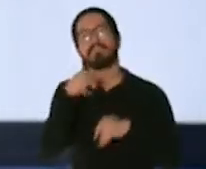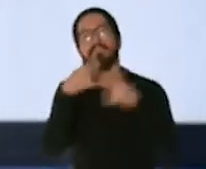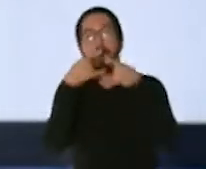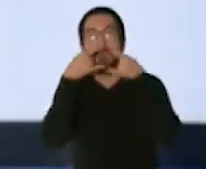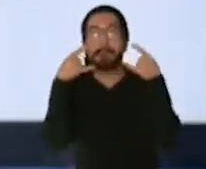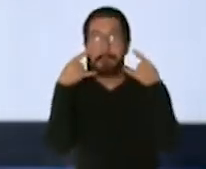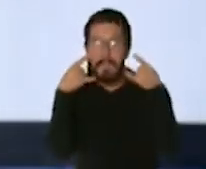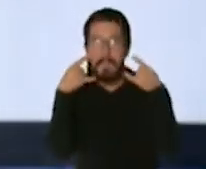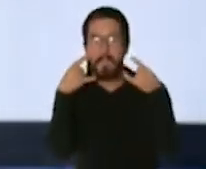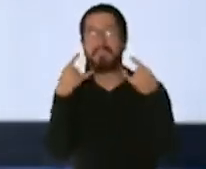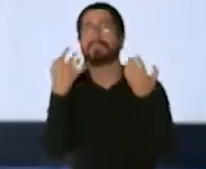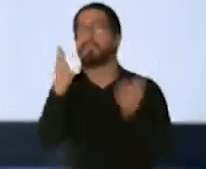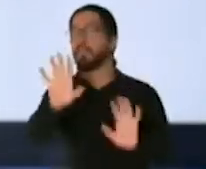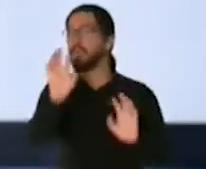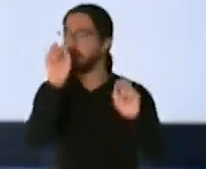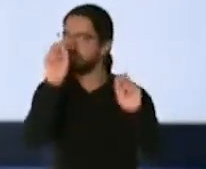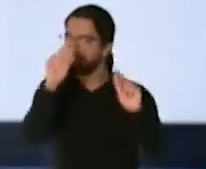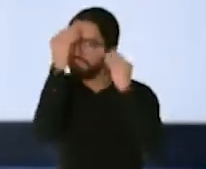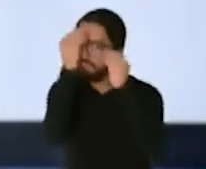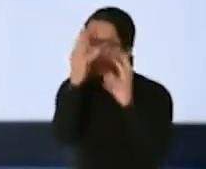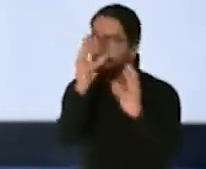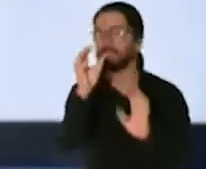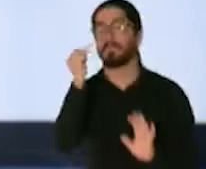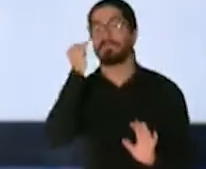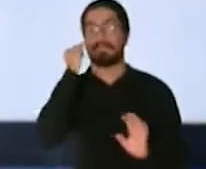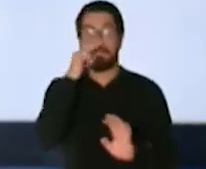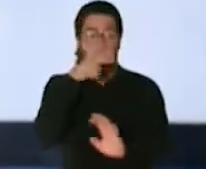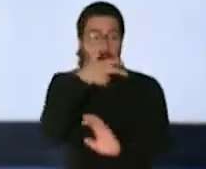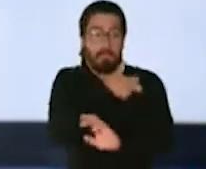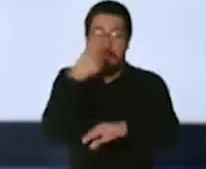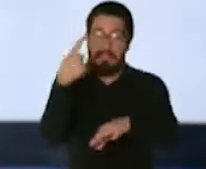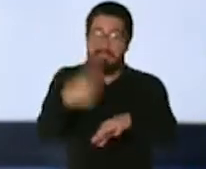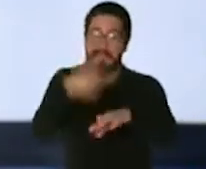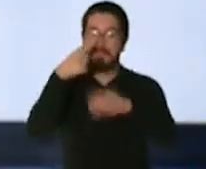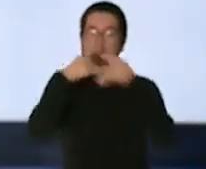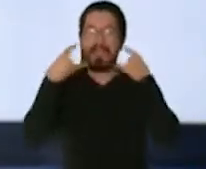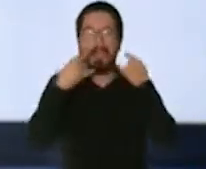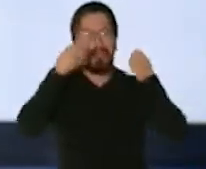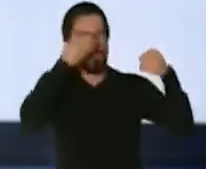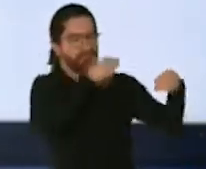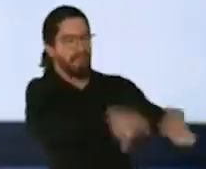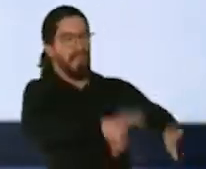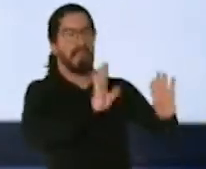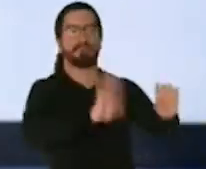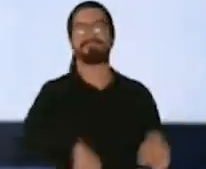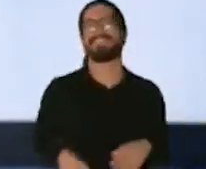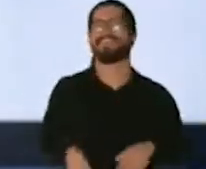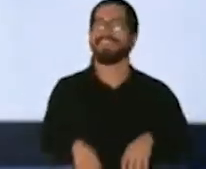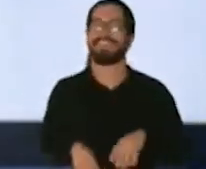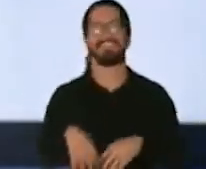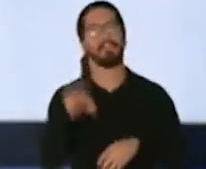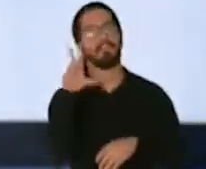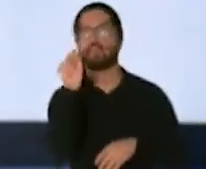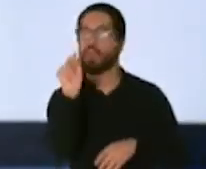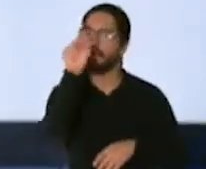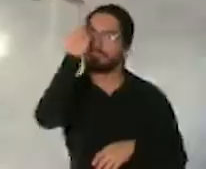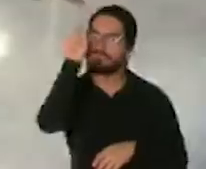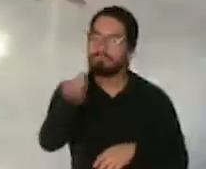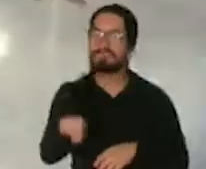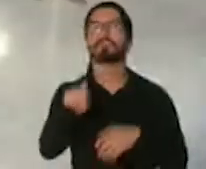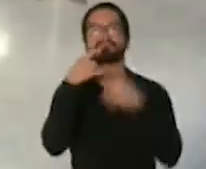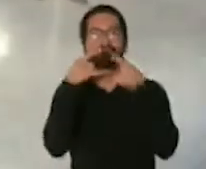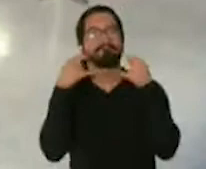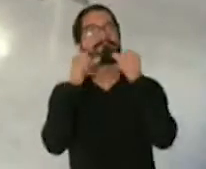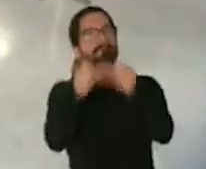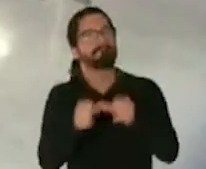primera dosis no soltar la mascarilla tenemos que continuar y tenemos que continuar semanas posteriores bueno hay que tener la segunda dosis de la vacuna y después hay que esperar dos